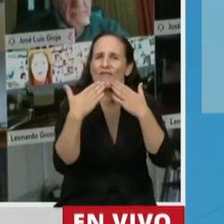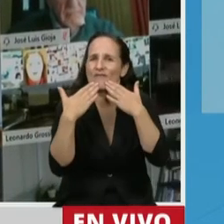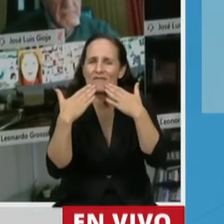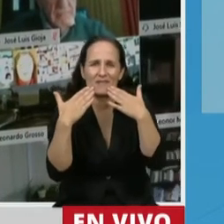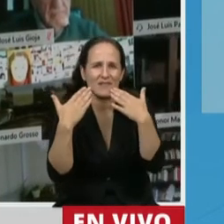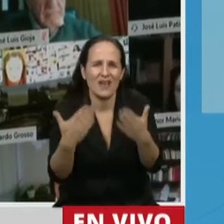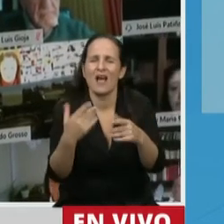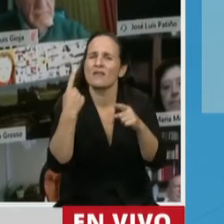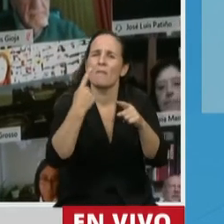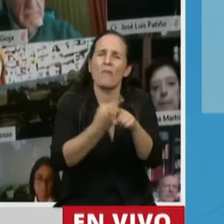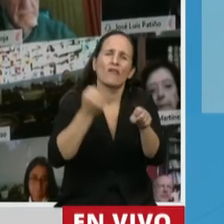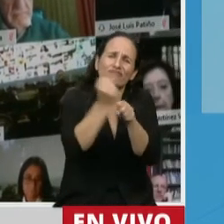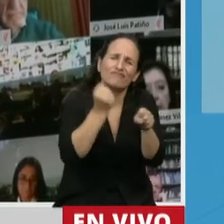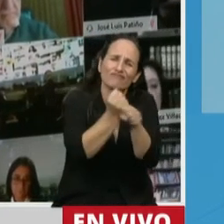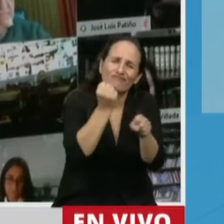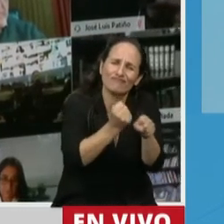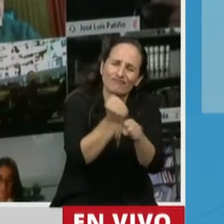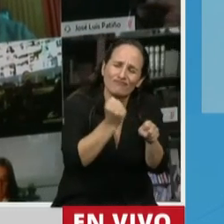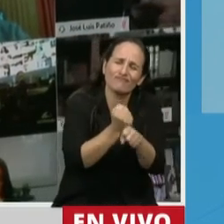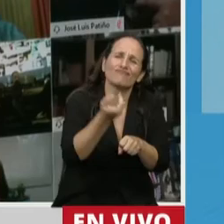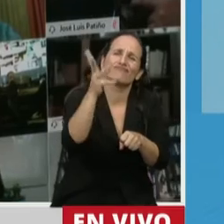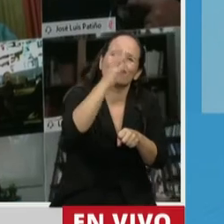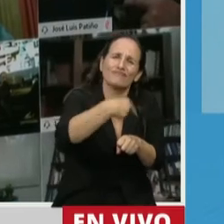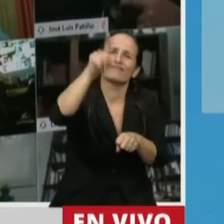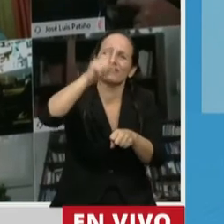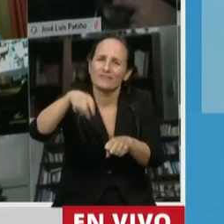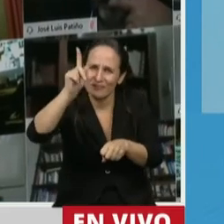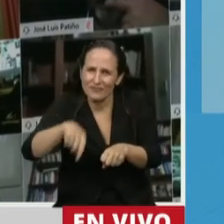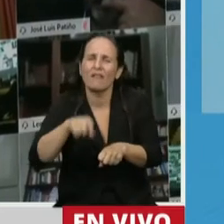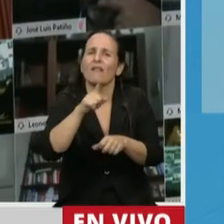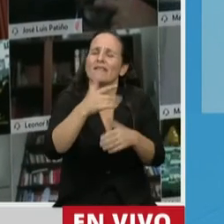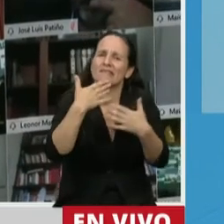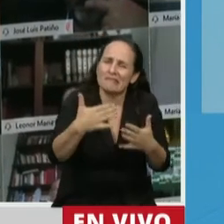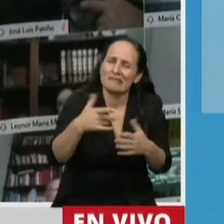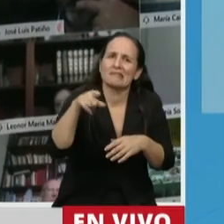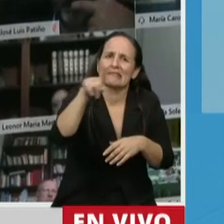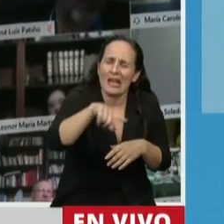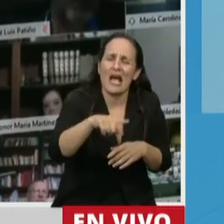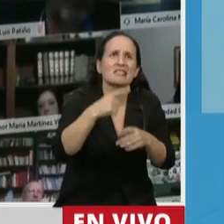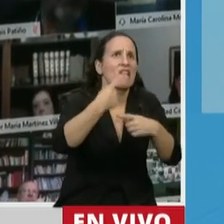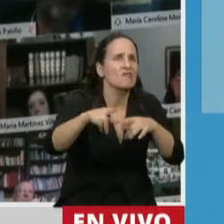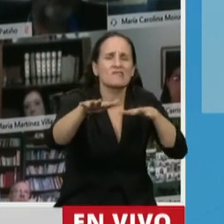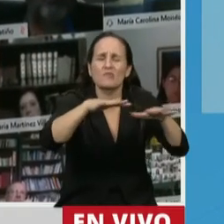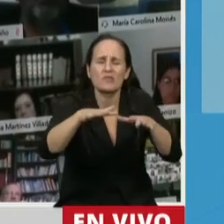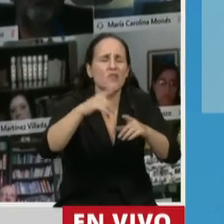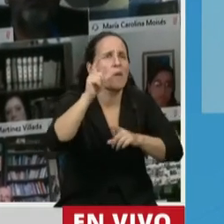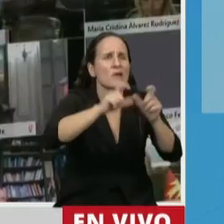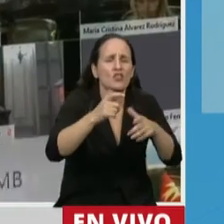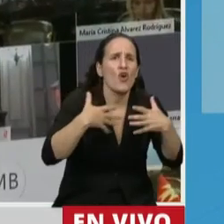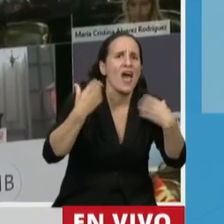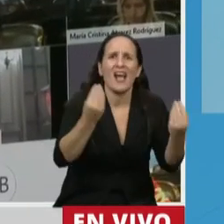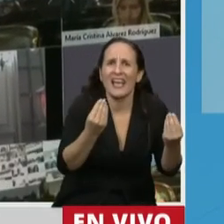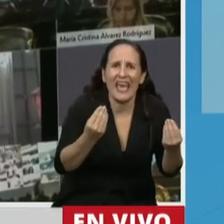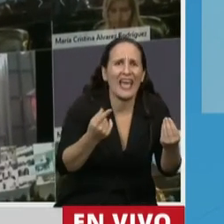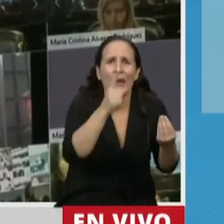han estado día y noche al pie del camión y realmente han estado recibiendo y atendiendo toda clase de pacientes sin saber